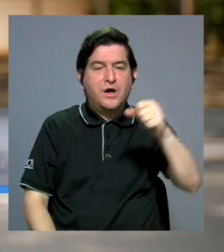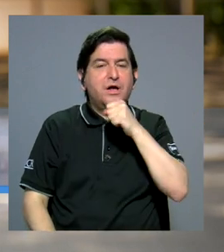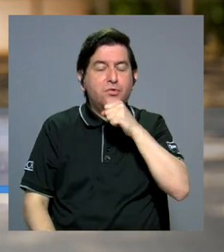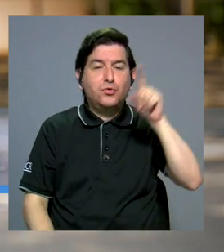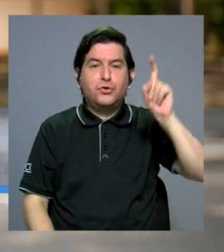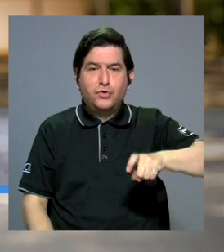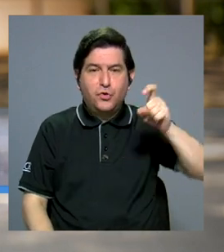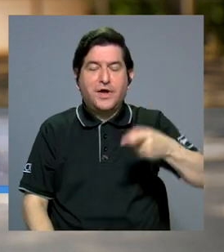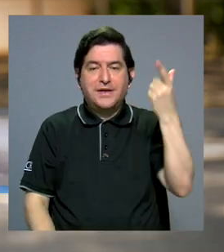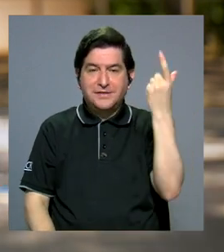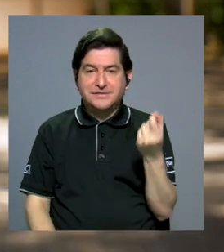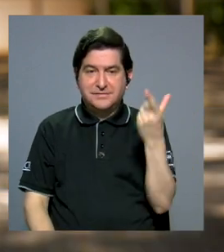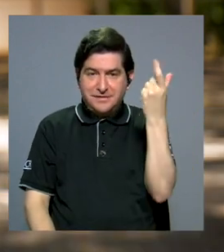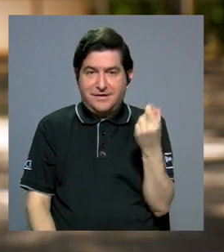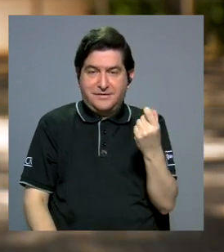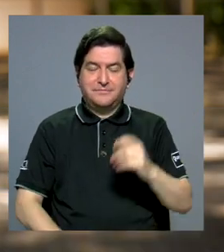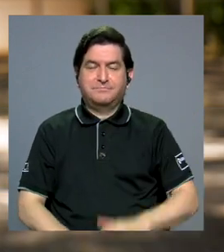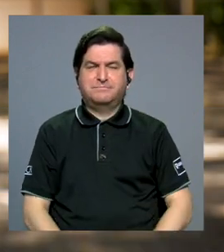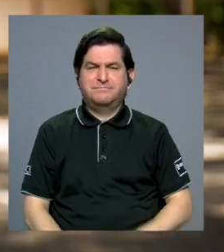mayor que necesita la pensión.